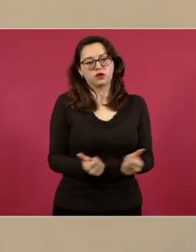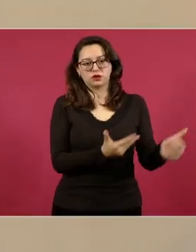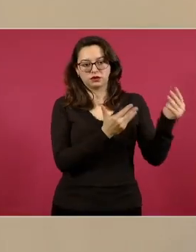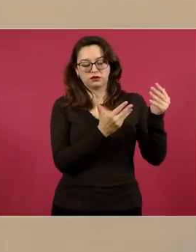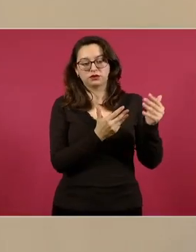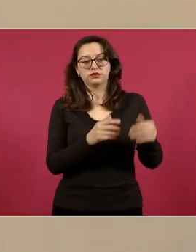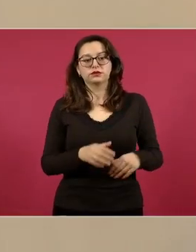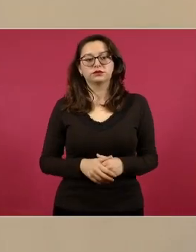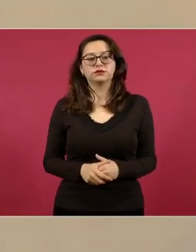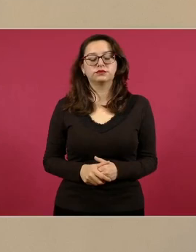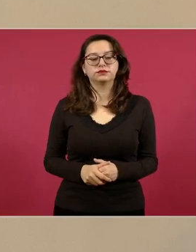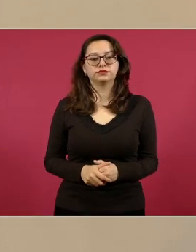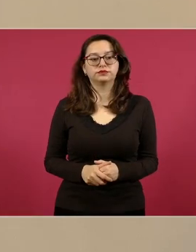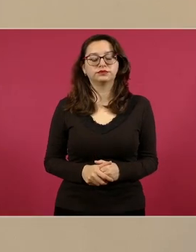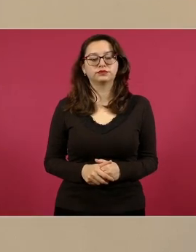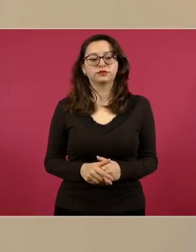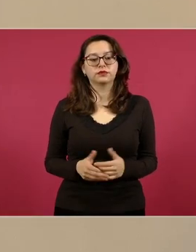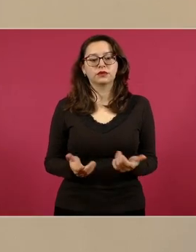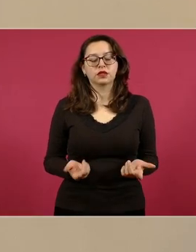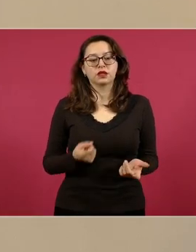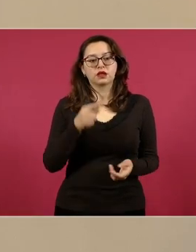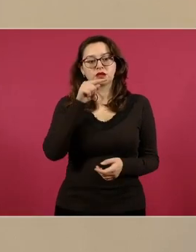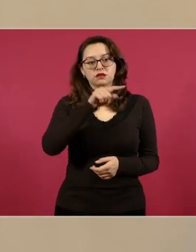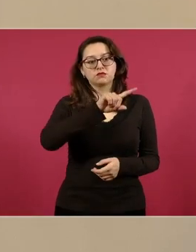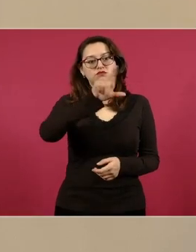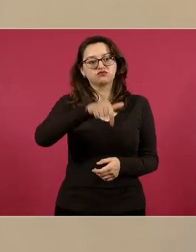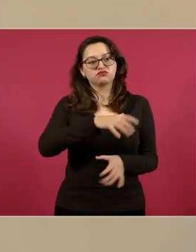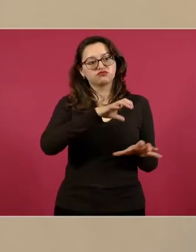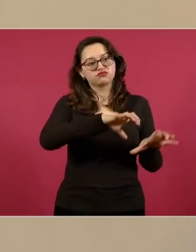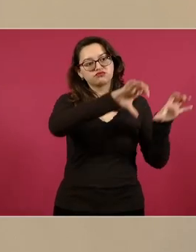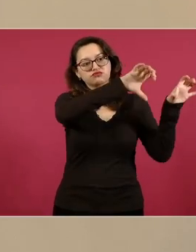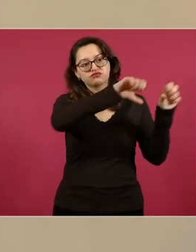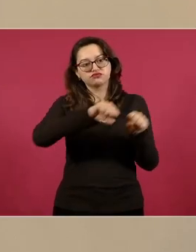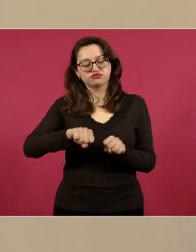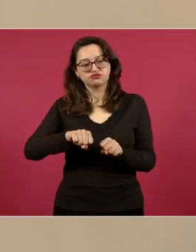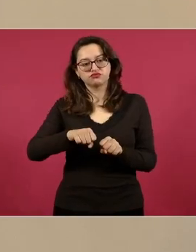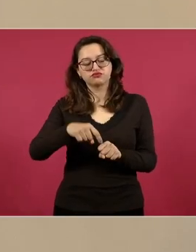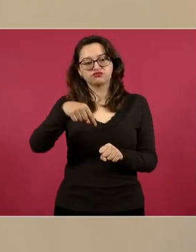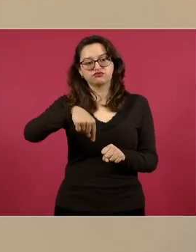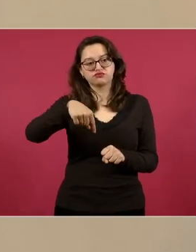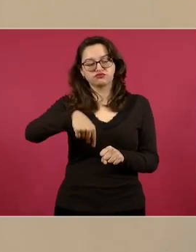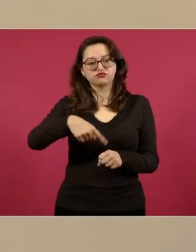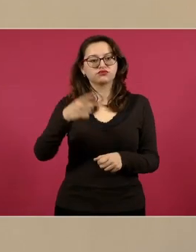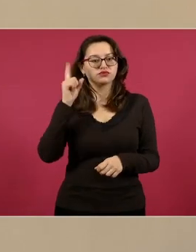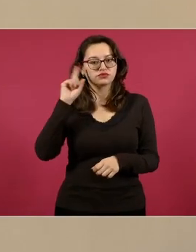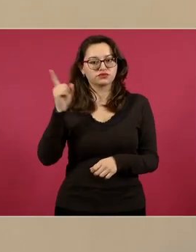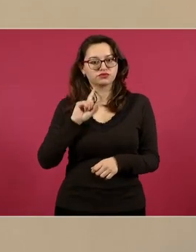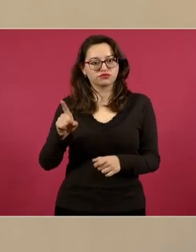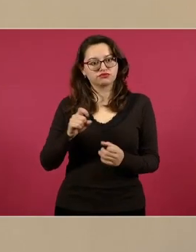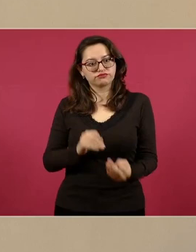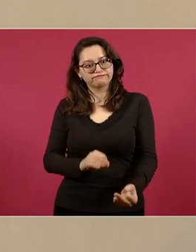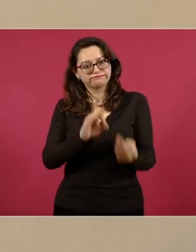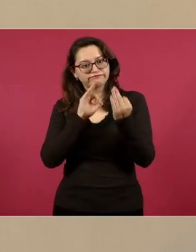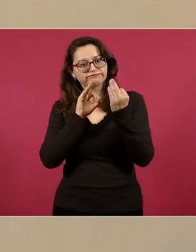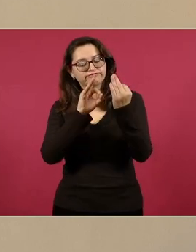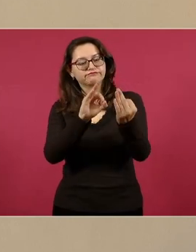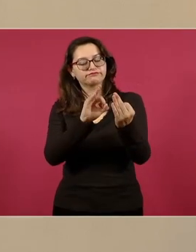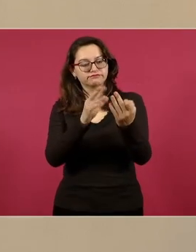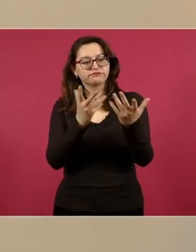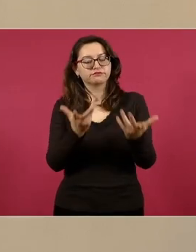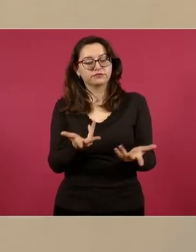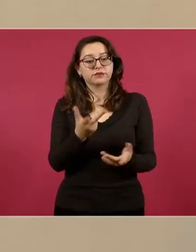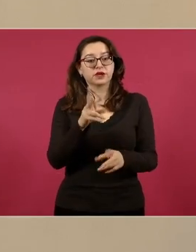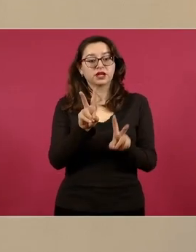de los Estados Unidos hacia México, es requerido por un juez de Zacatecas y está acusado del delito